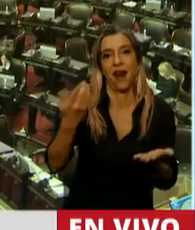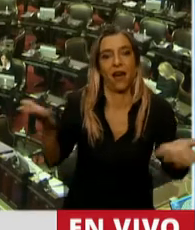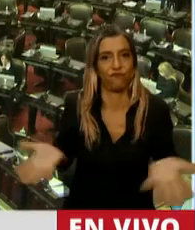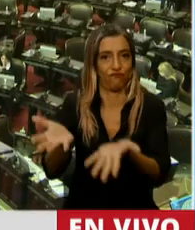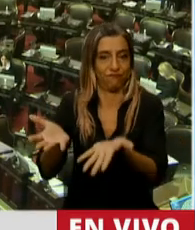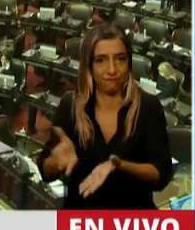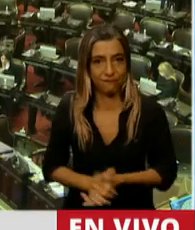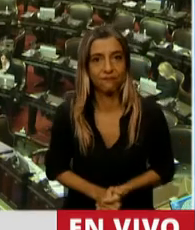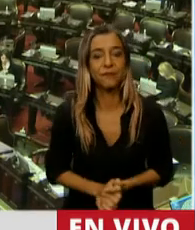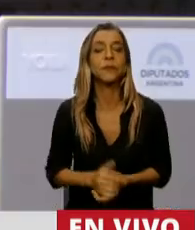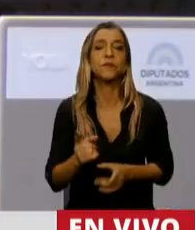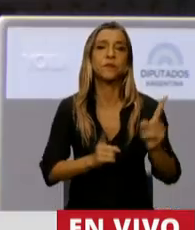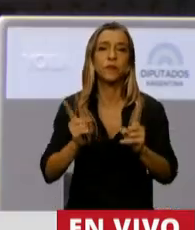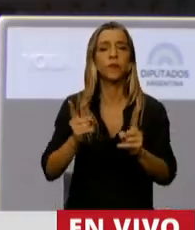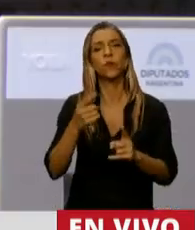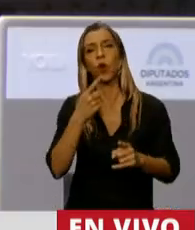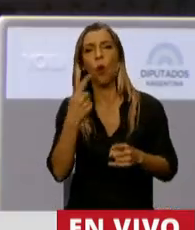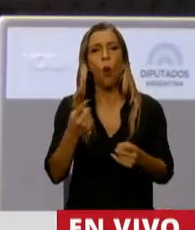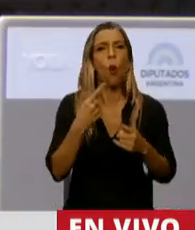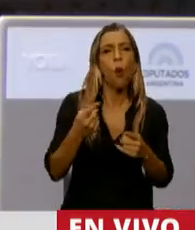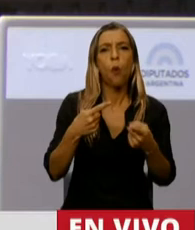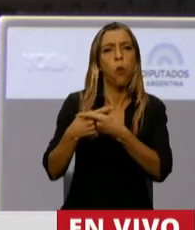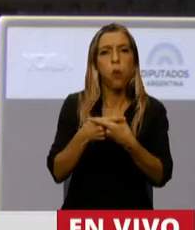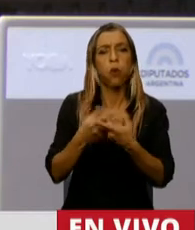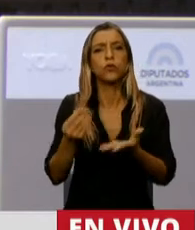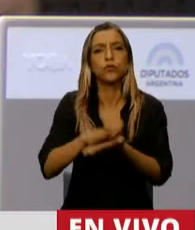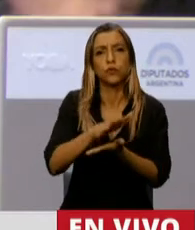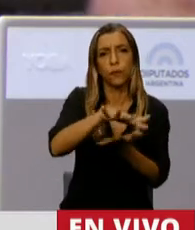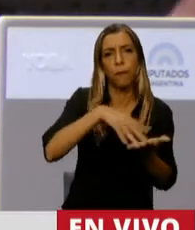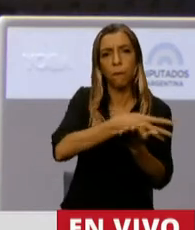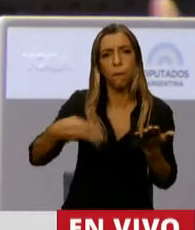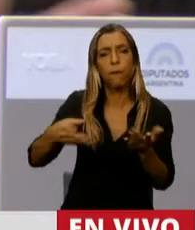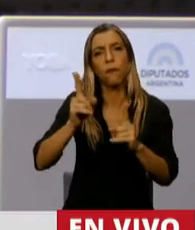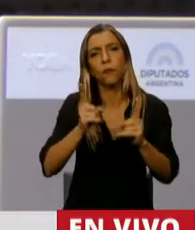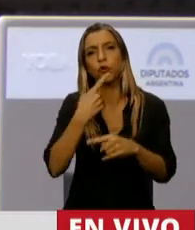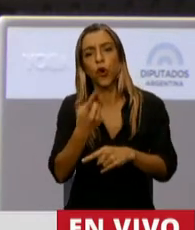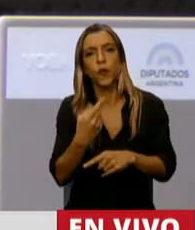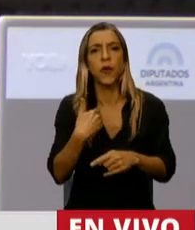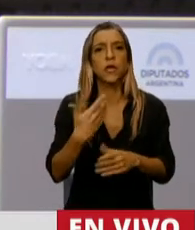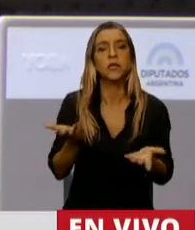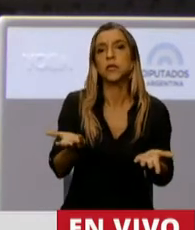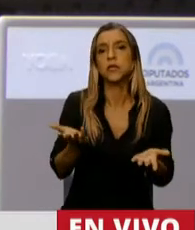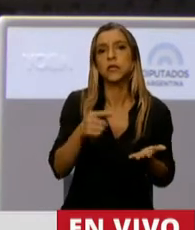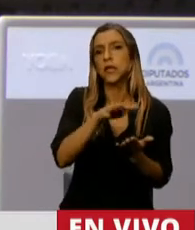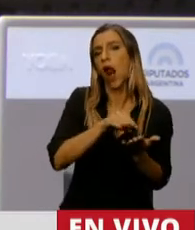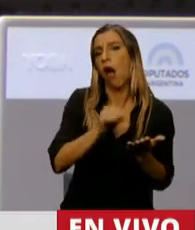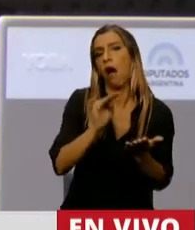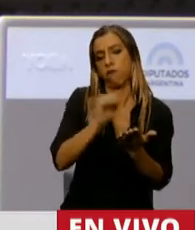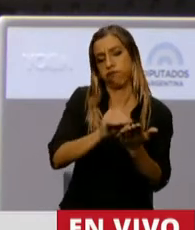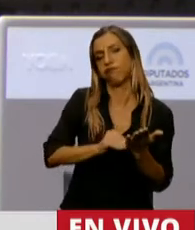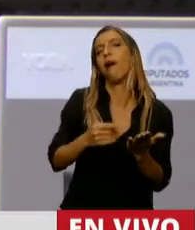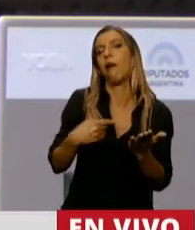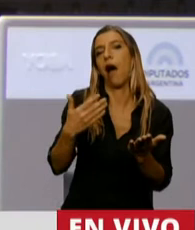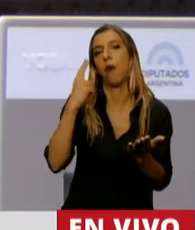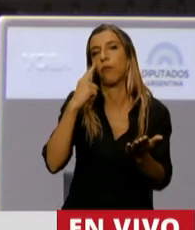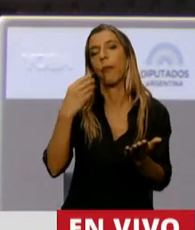había cuestionamientos, particularmente sobre que las planillas decían que había obras a cambio de votos. Si cada legislador